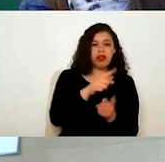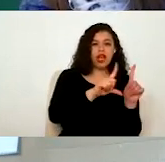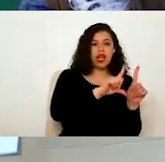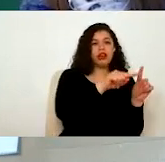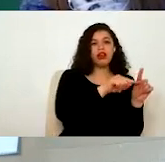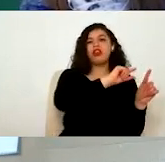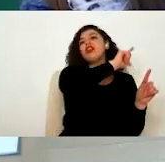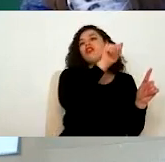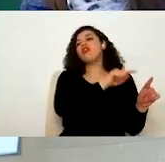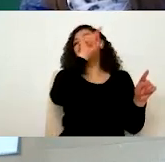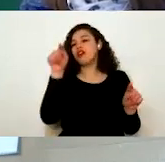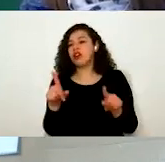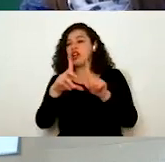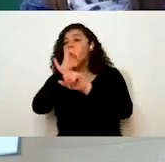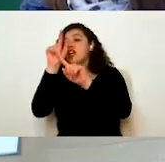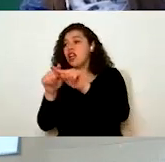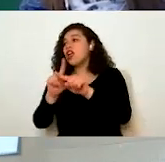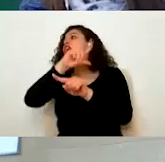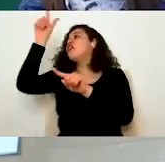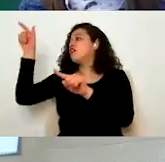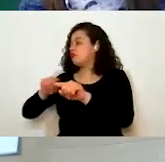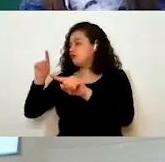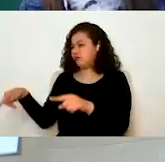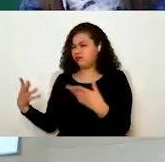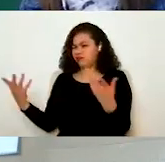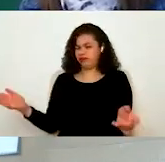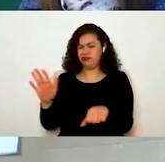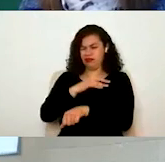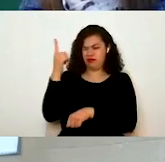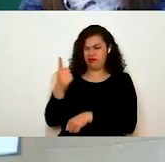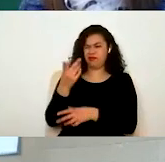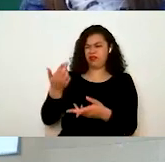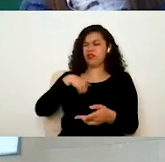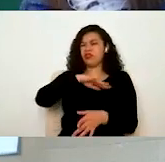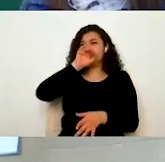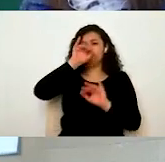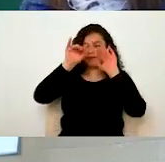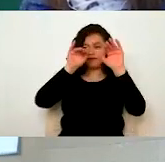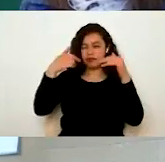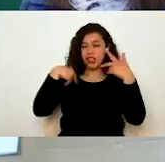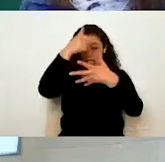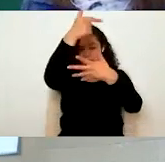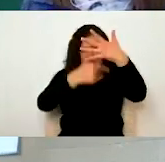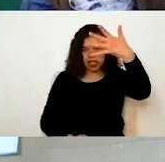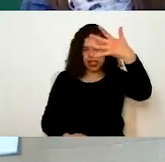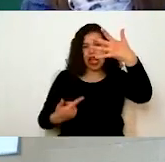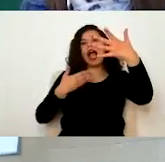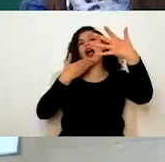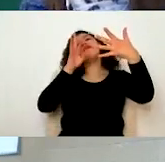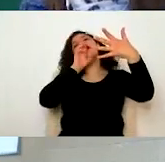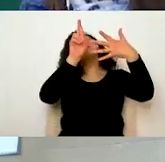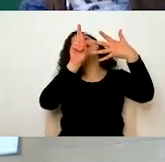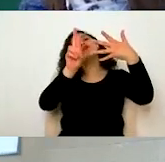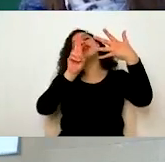tener sus registros, tener sus solicitudes para estar con la seguridad de que ustedes van a recibir la respuesta que